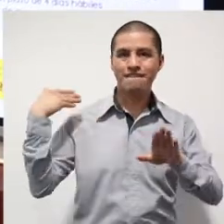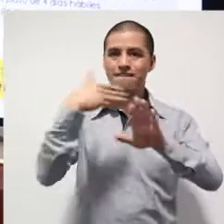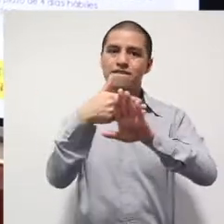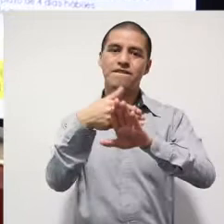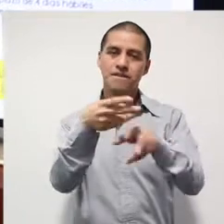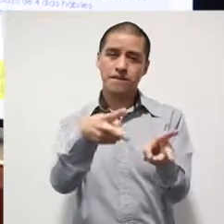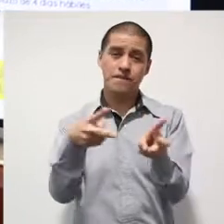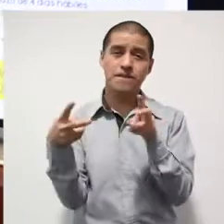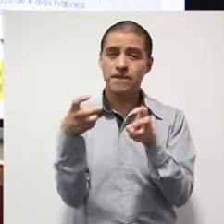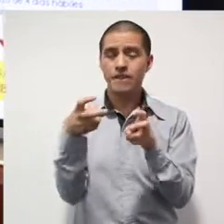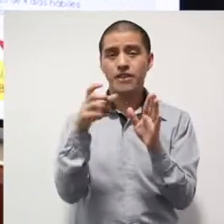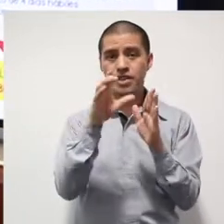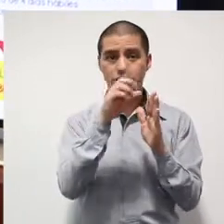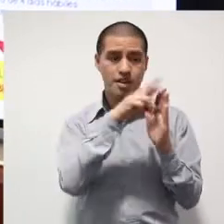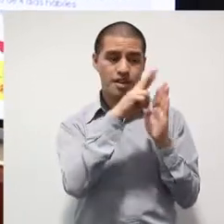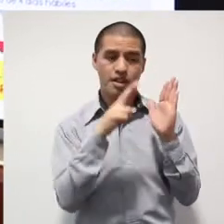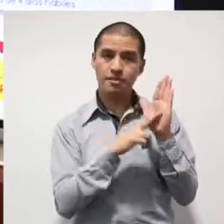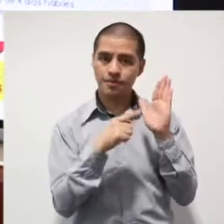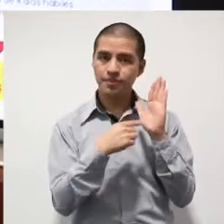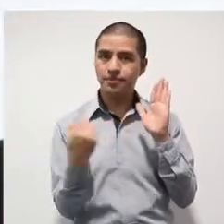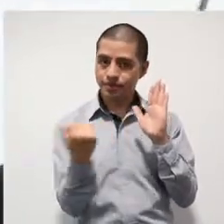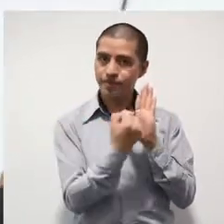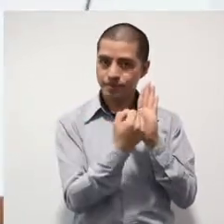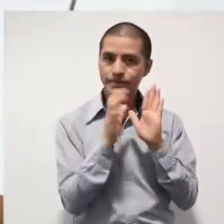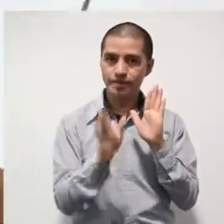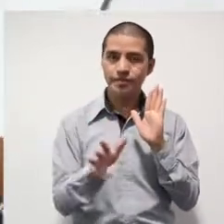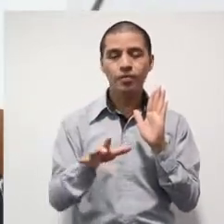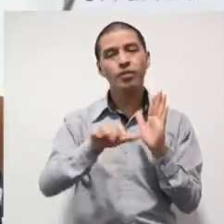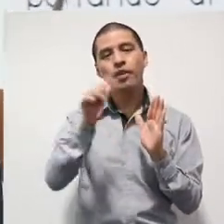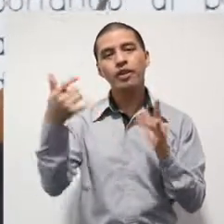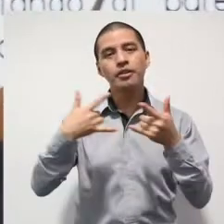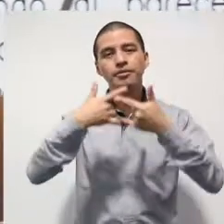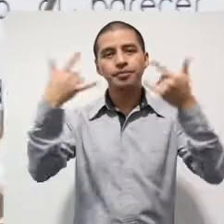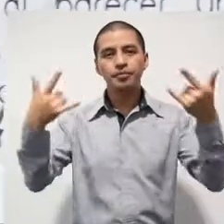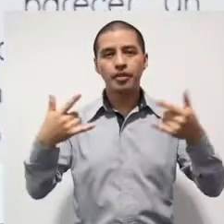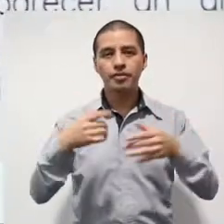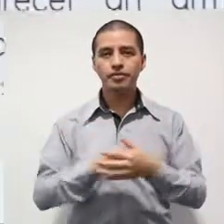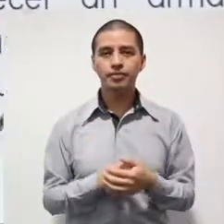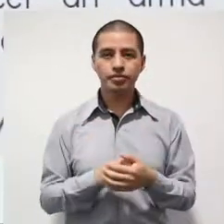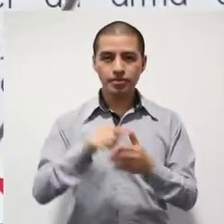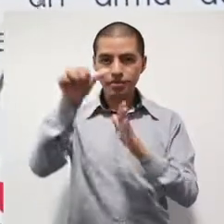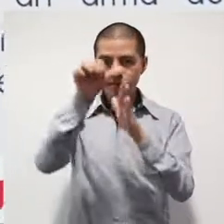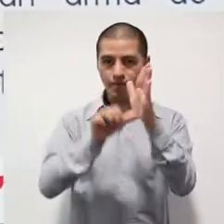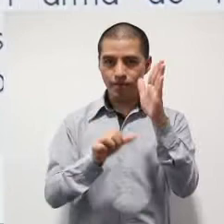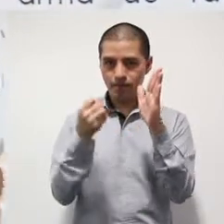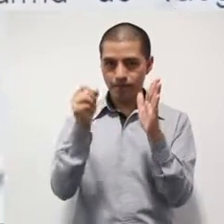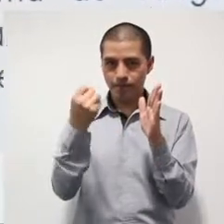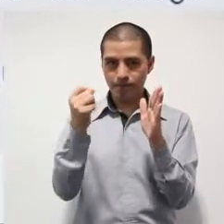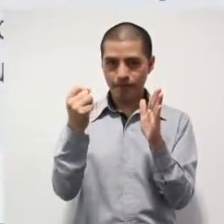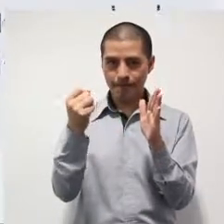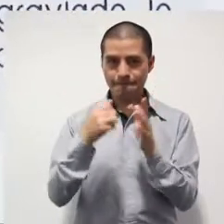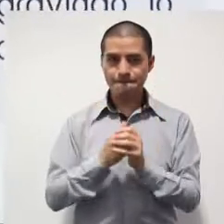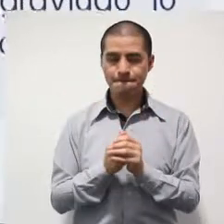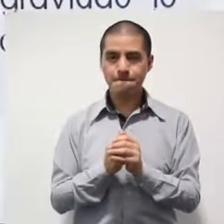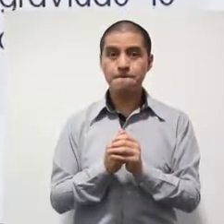está prevista además en el código. Aquí tienes un quinto caso. Este ya estamos en el mes de septiembre.